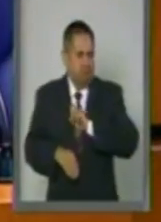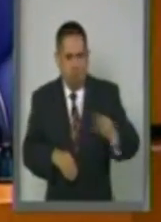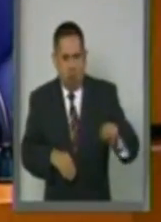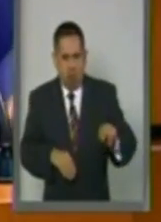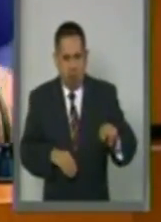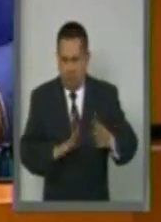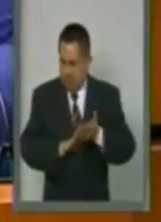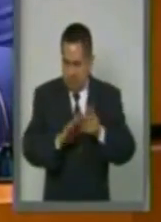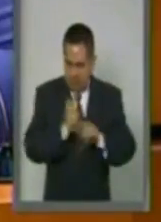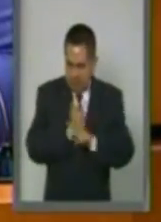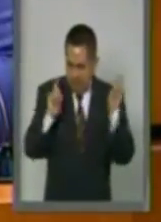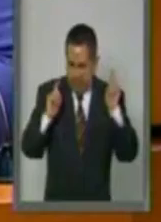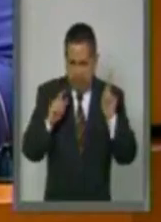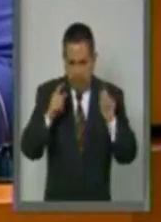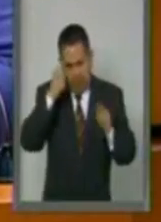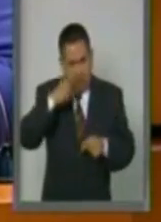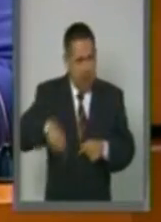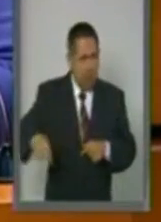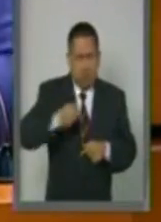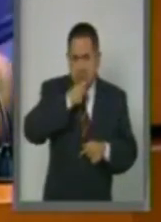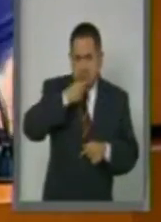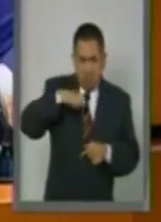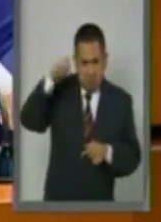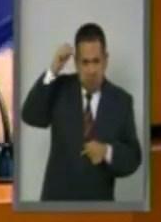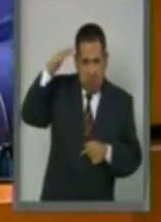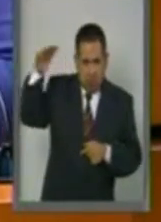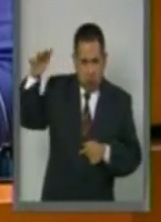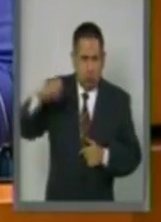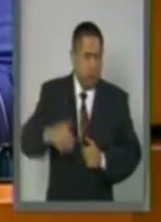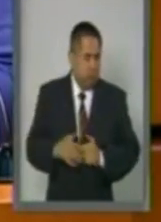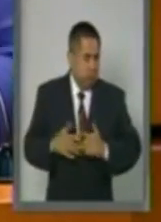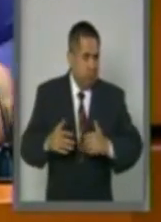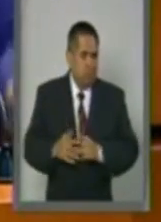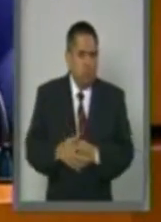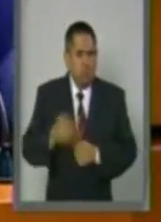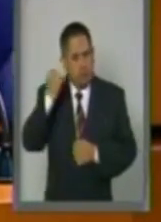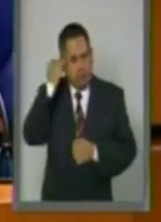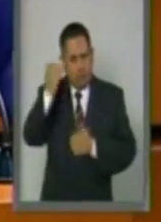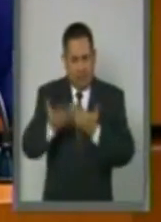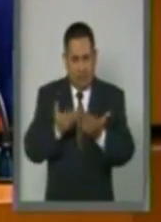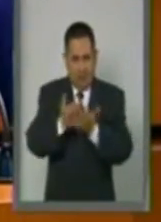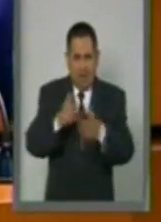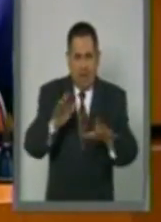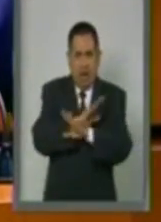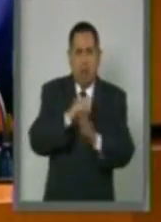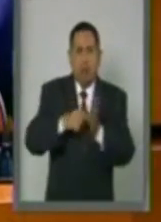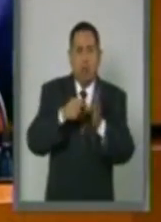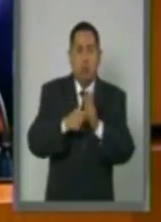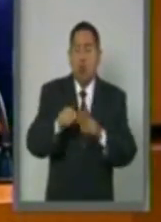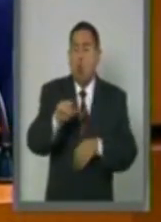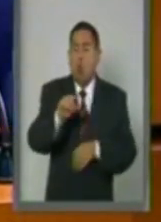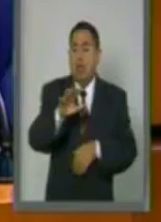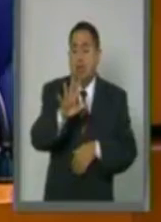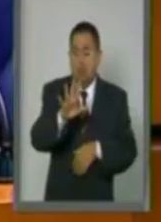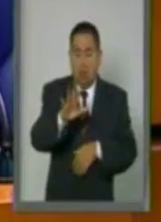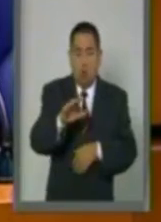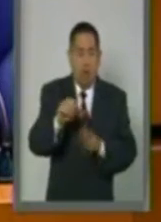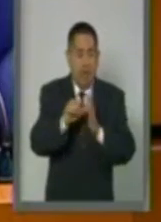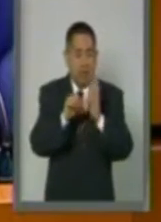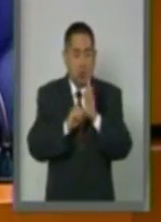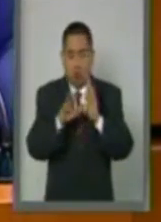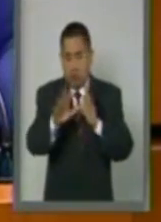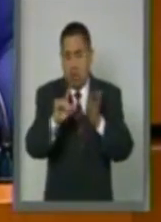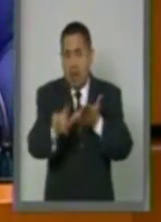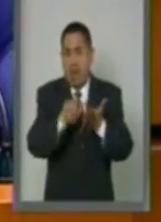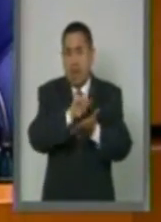son víctimas, los y las adultas mayores. Y estamos proponiendo reformar la fracción quinta del artículo 5 de la Ley